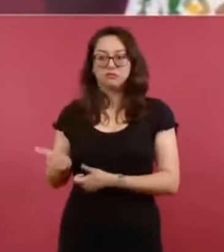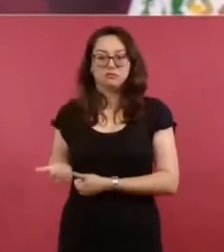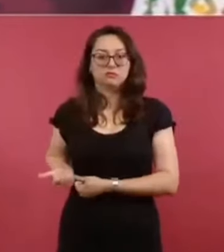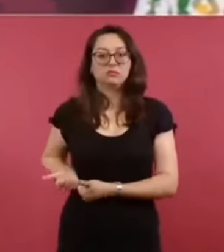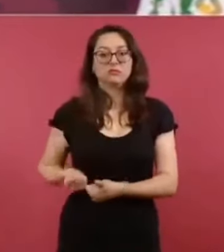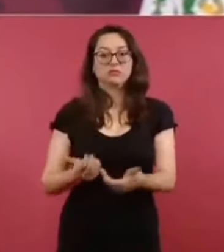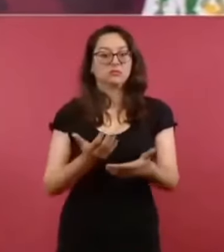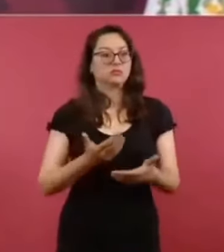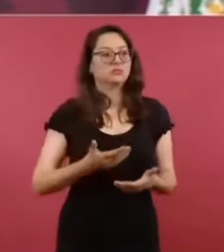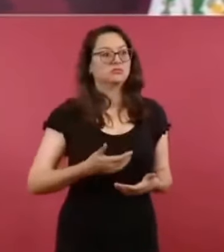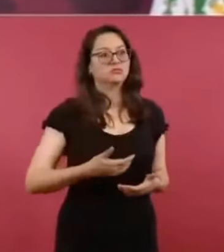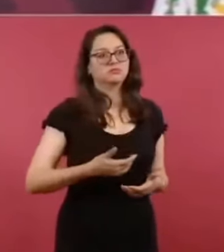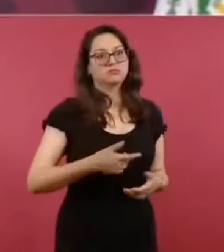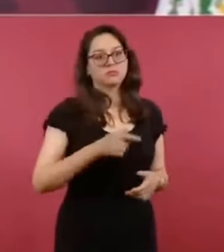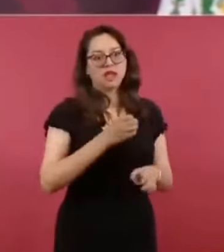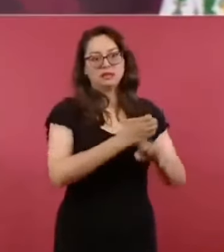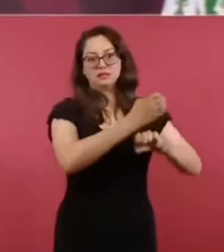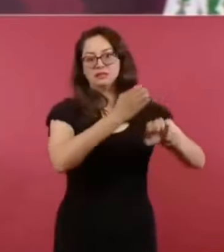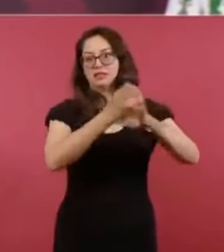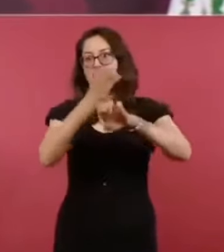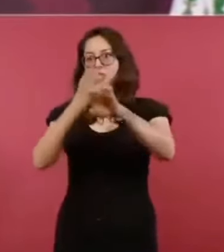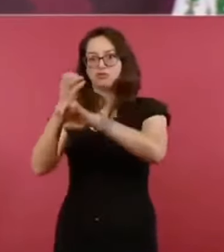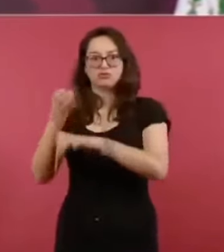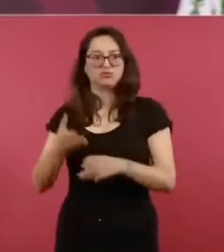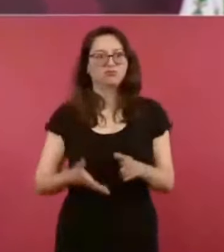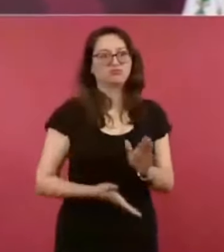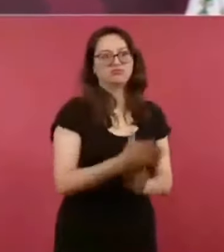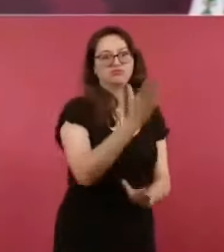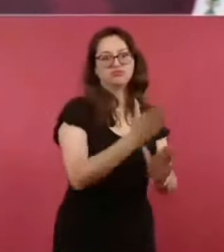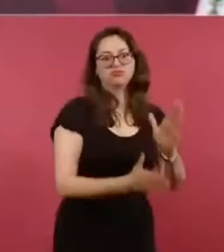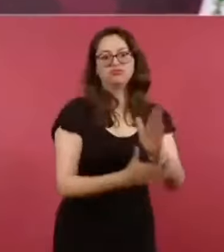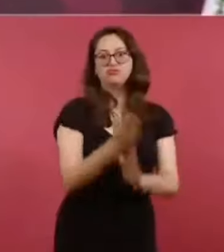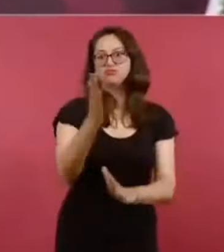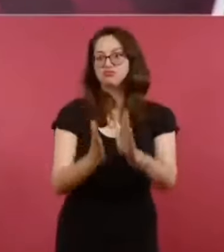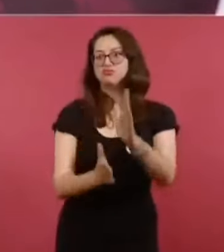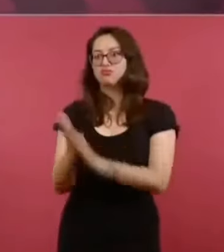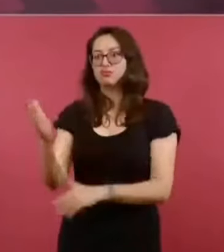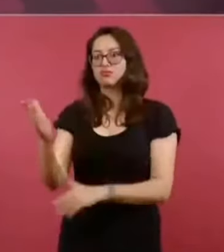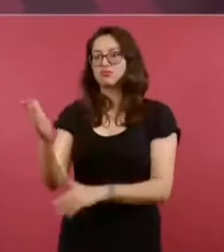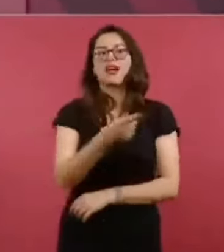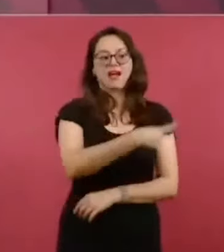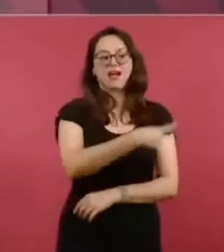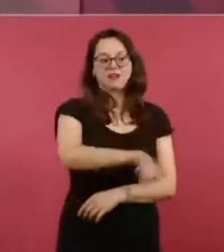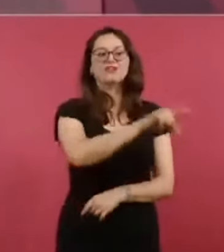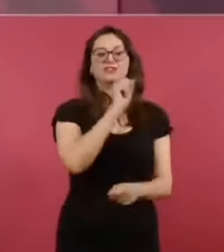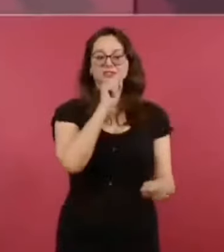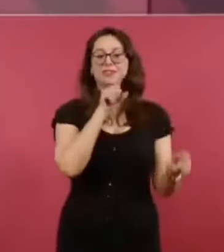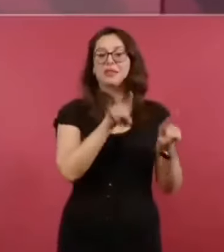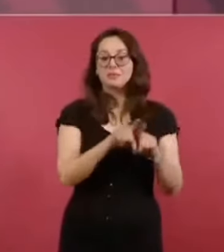integren los servicios de salud pública para que las medicinas